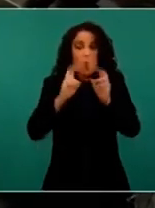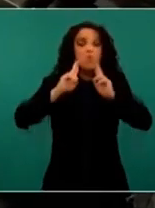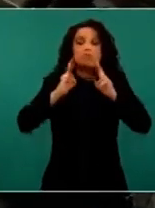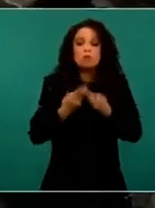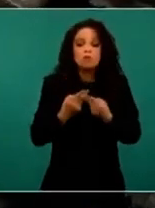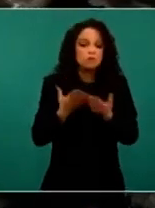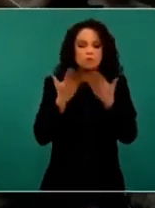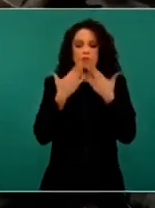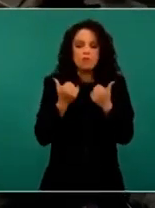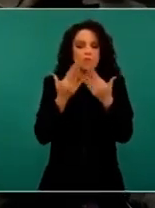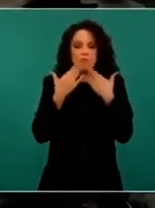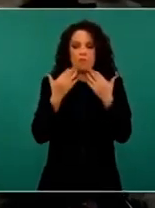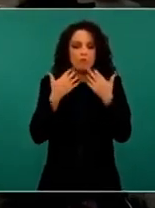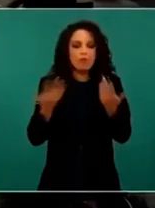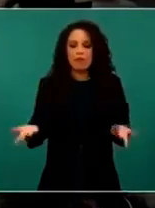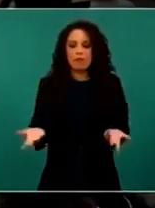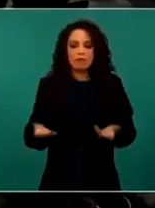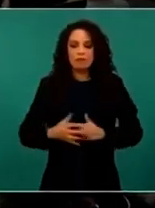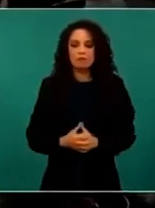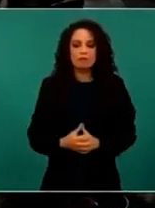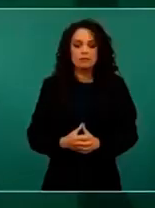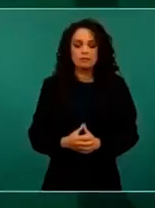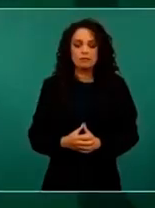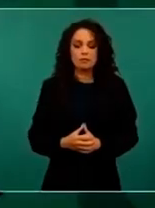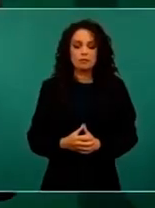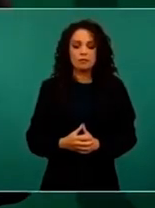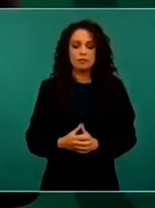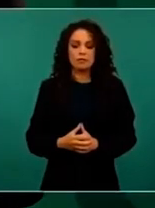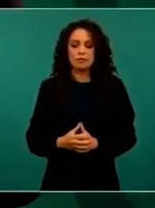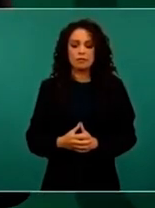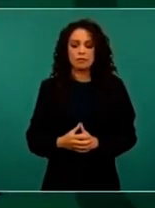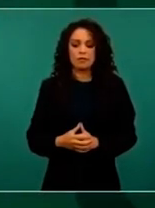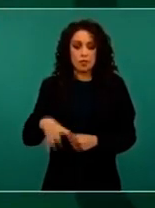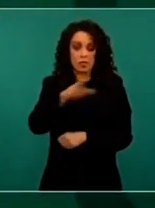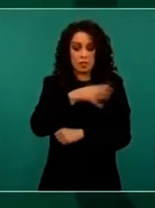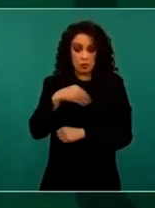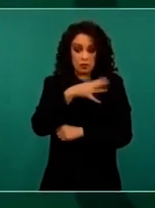Ya los hijos no tienen tutelaje.